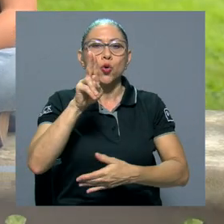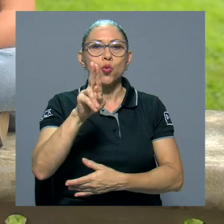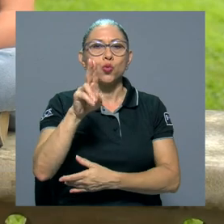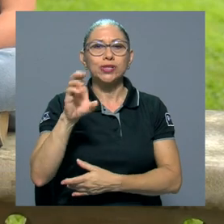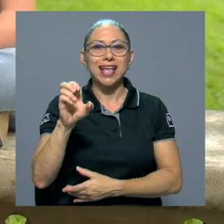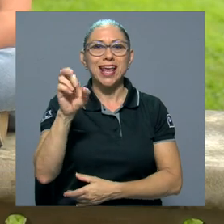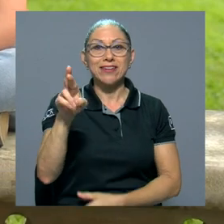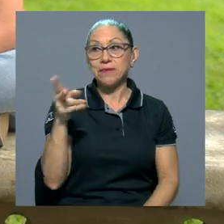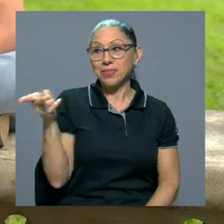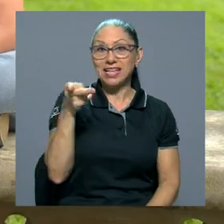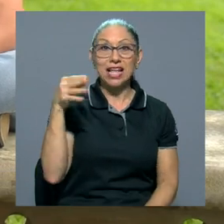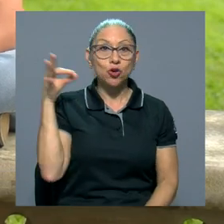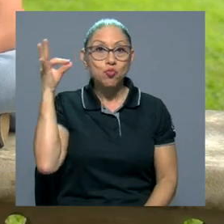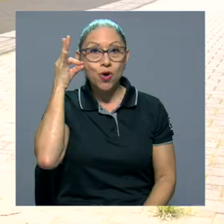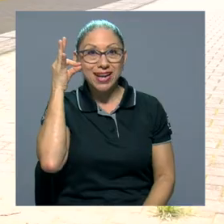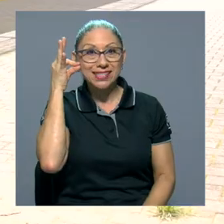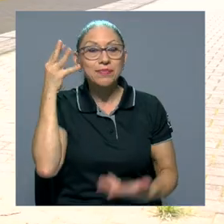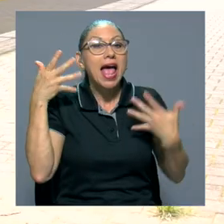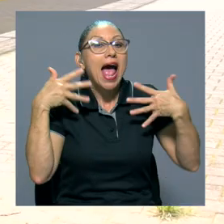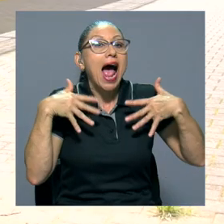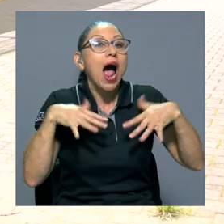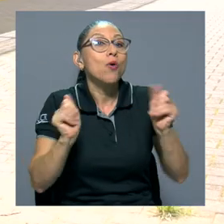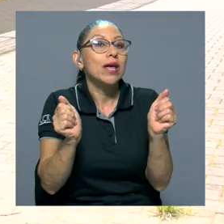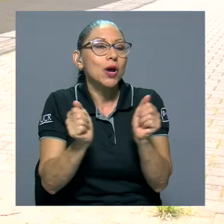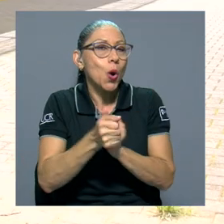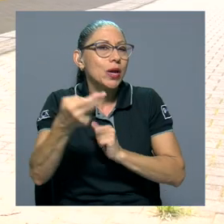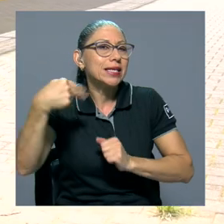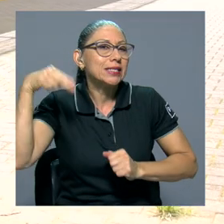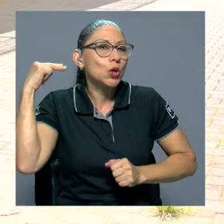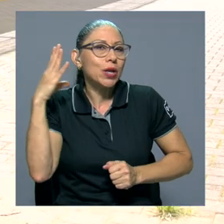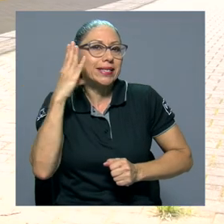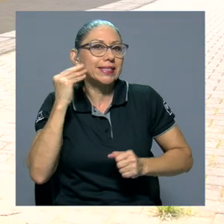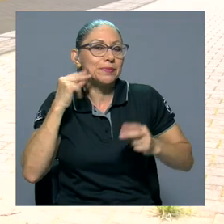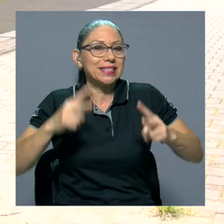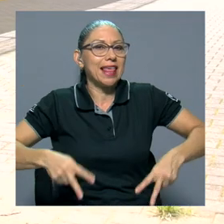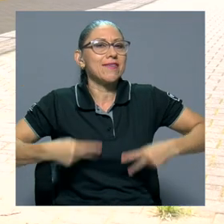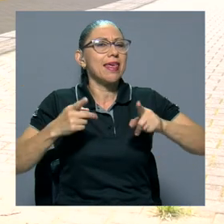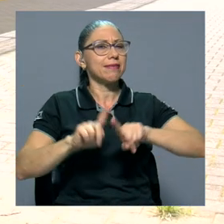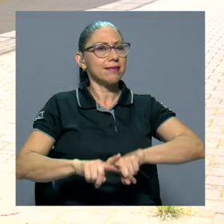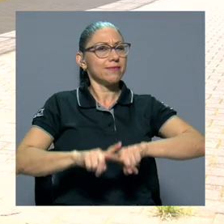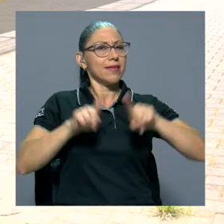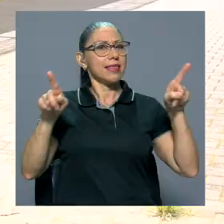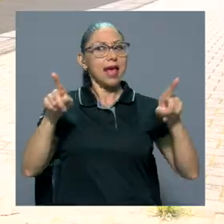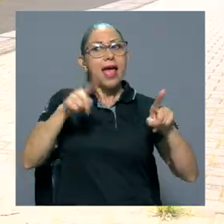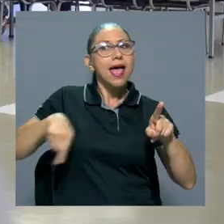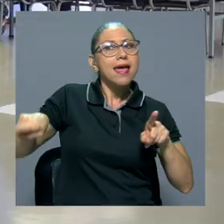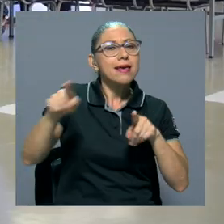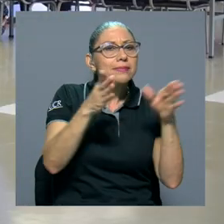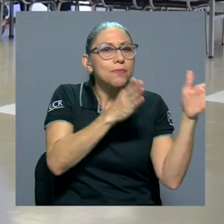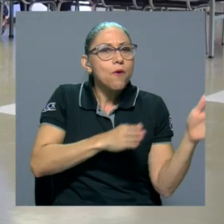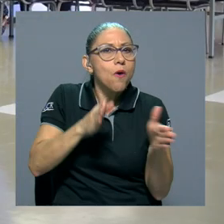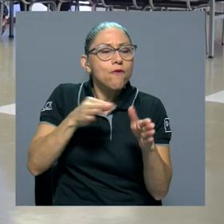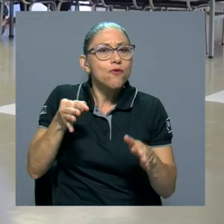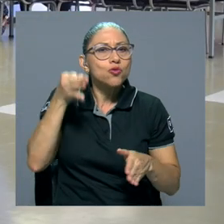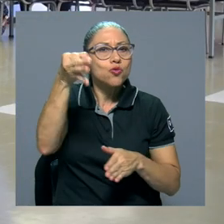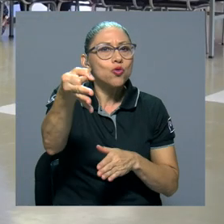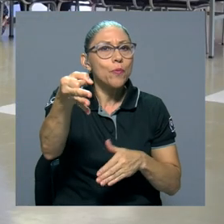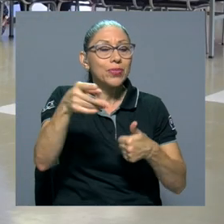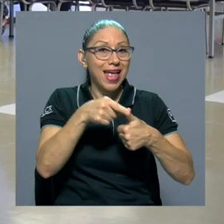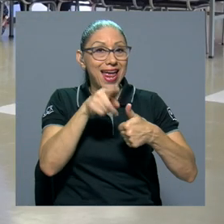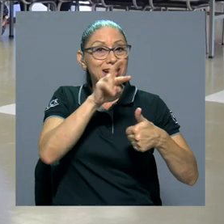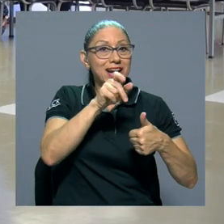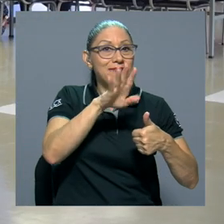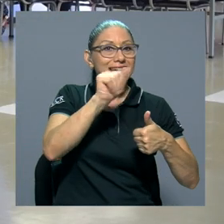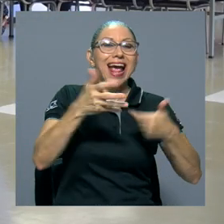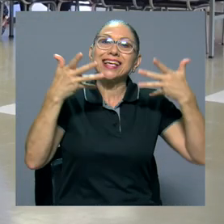UCR. Estas dos mujeres, aunque con historias de vida muy distintas, están forjando su futuro. Rebeca